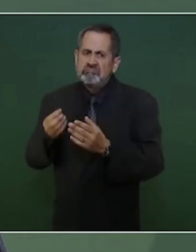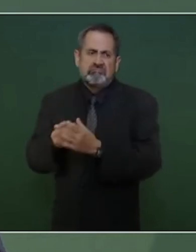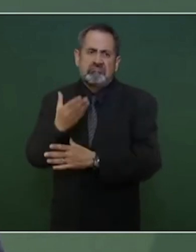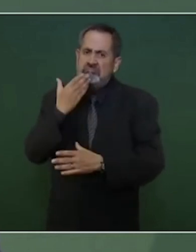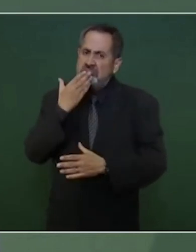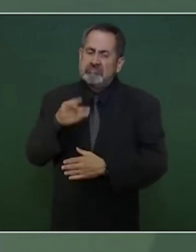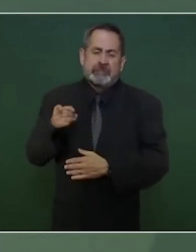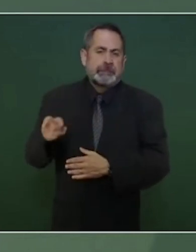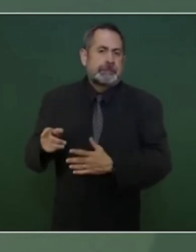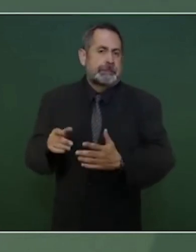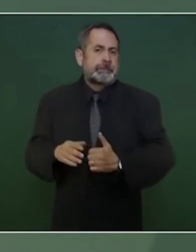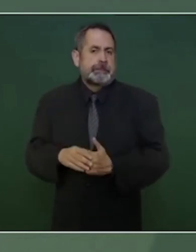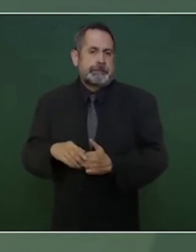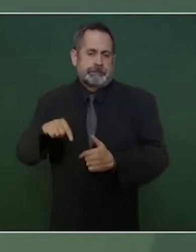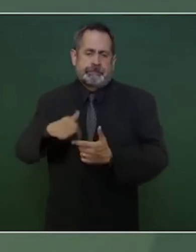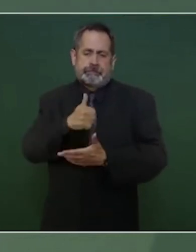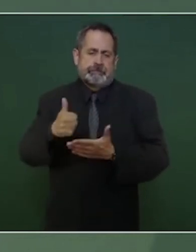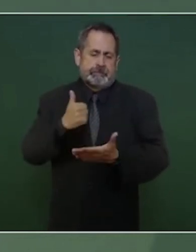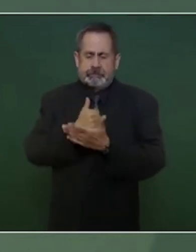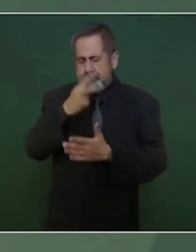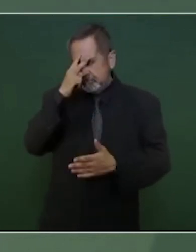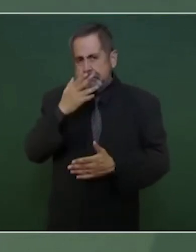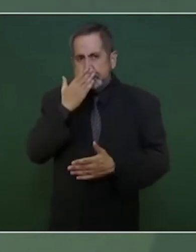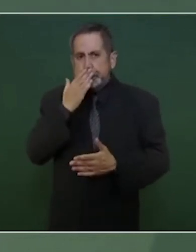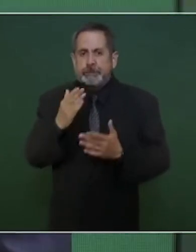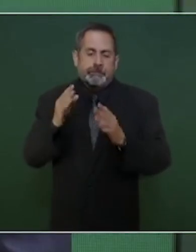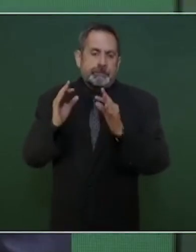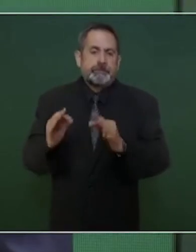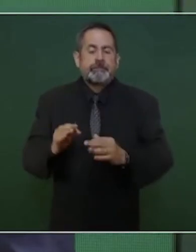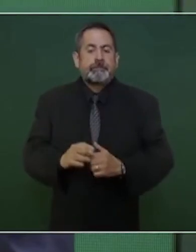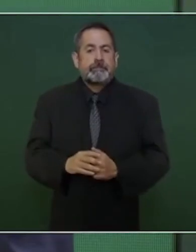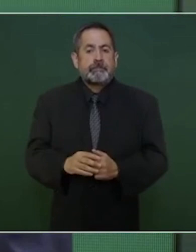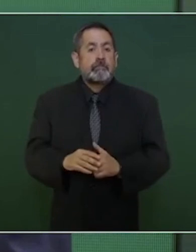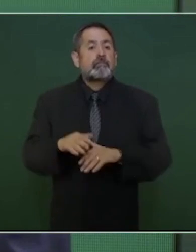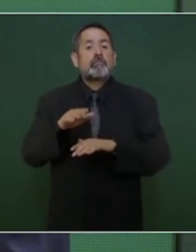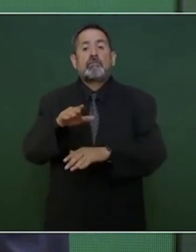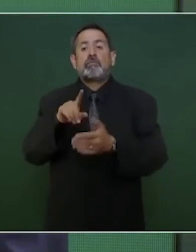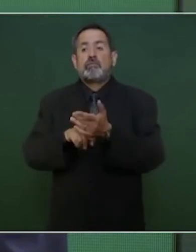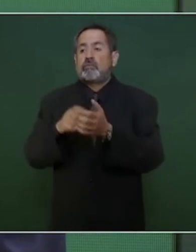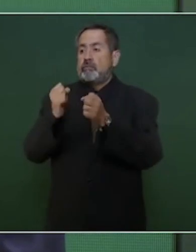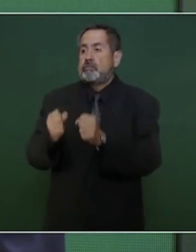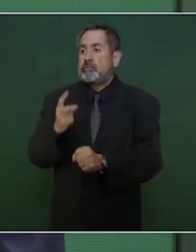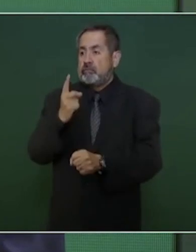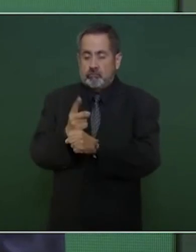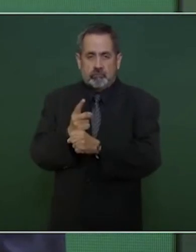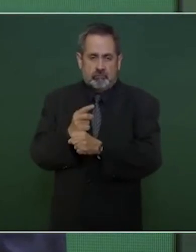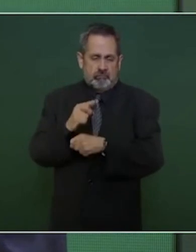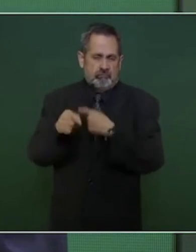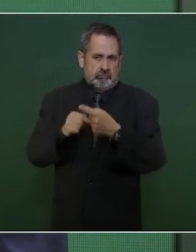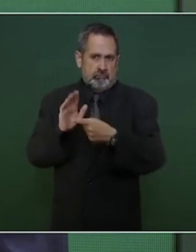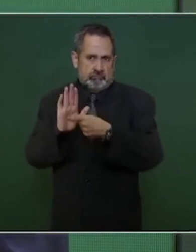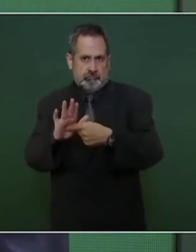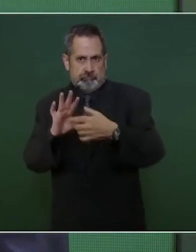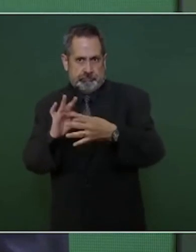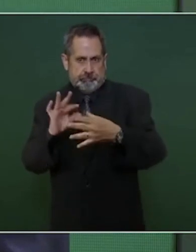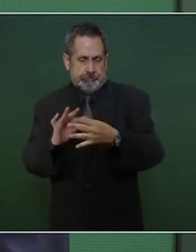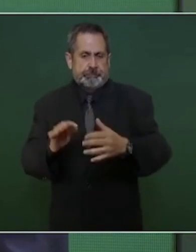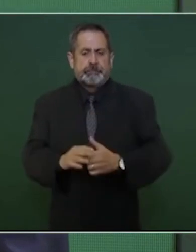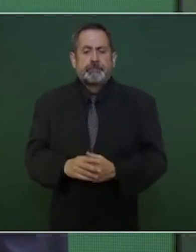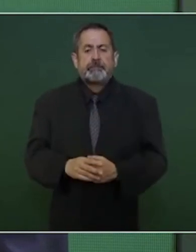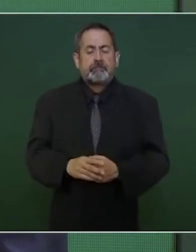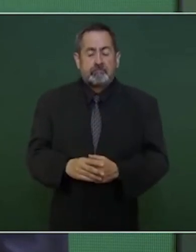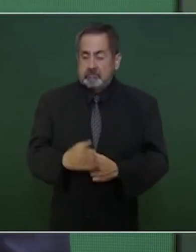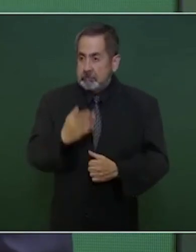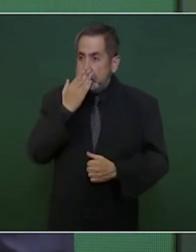aquí en la Ciudad de México en materia de seguridad, muy